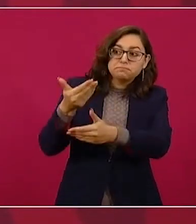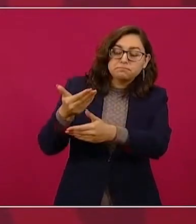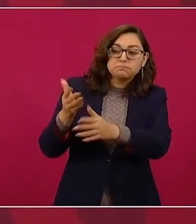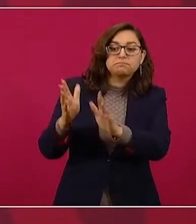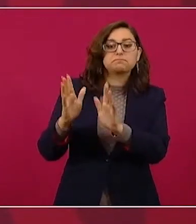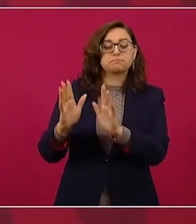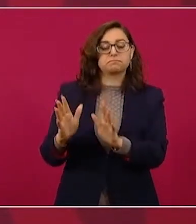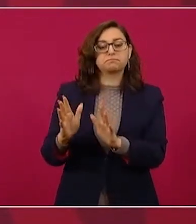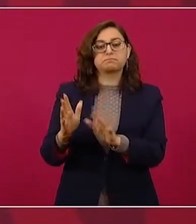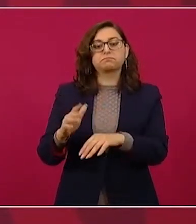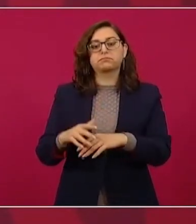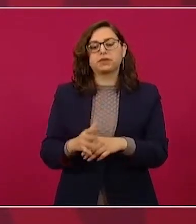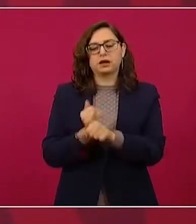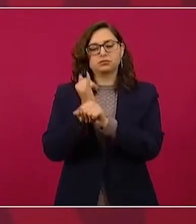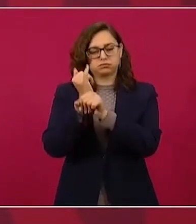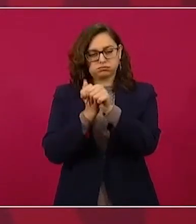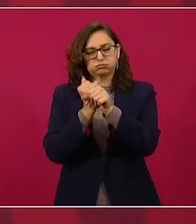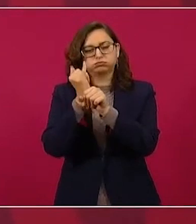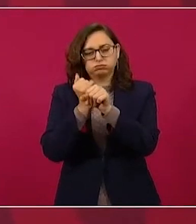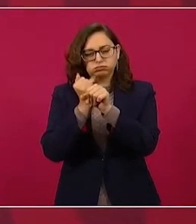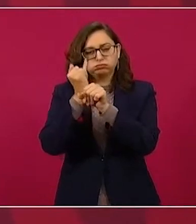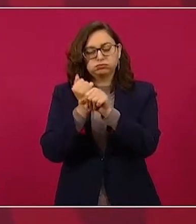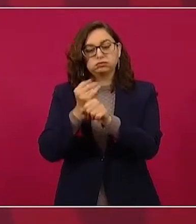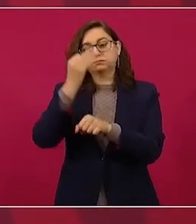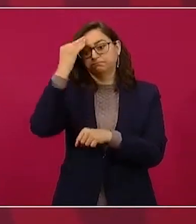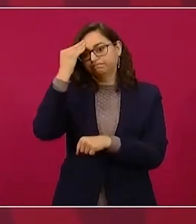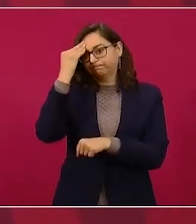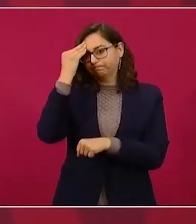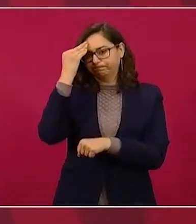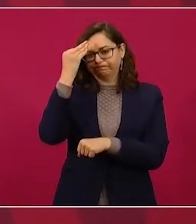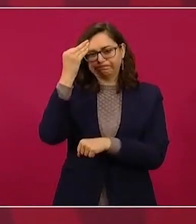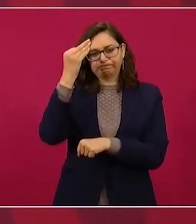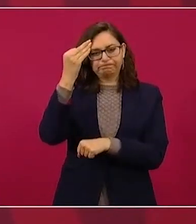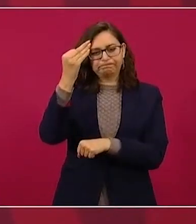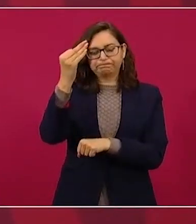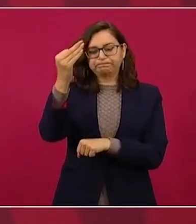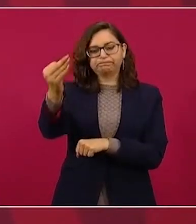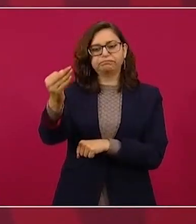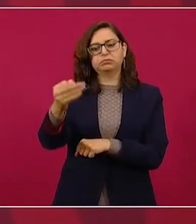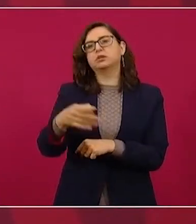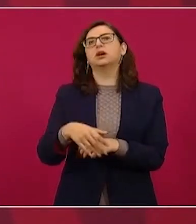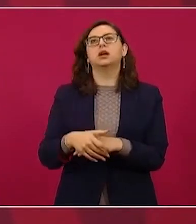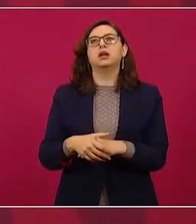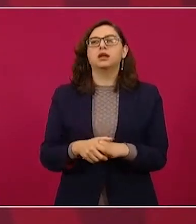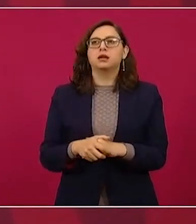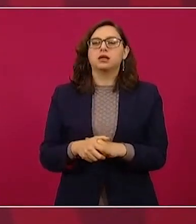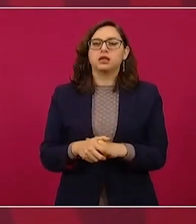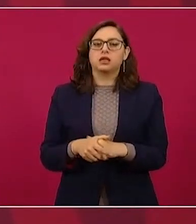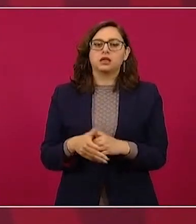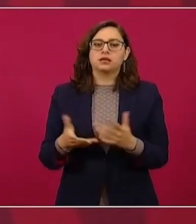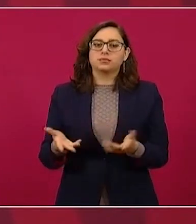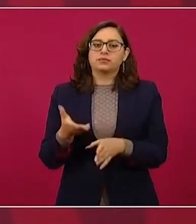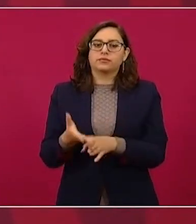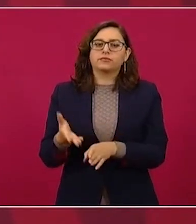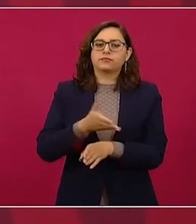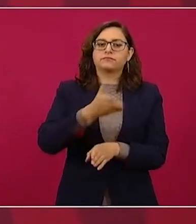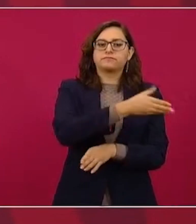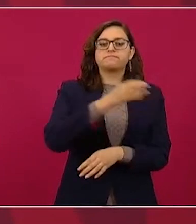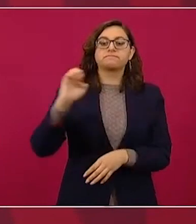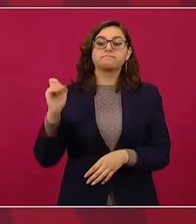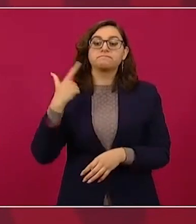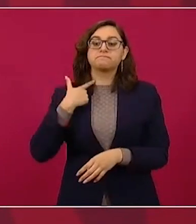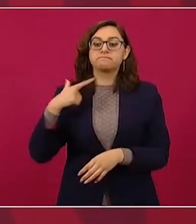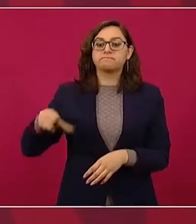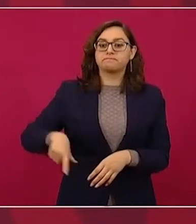Ya era una investigación de tiempo atrás, no tanto porque en los gobiernos anteriores no